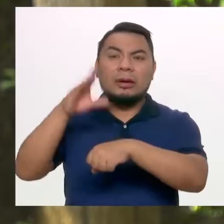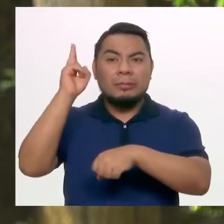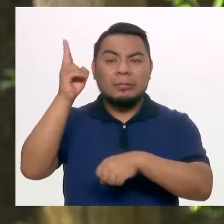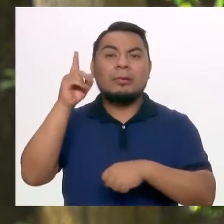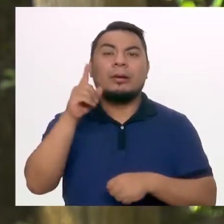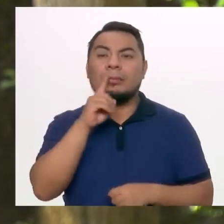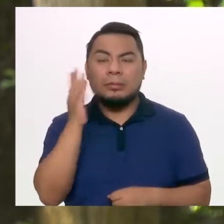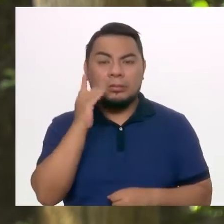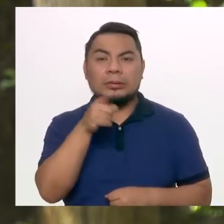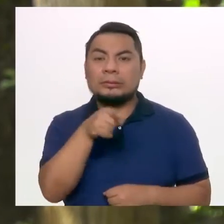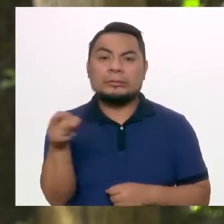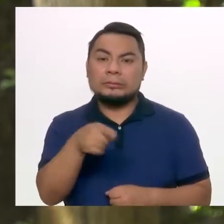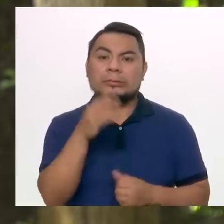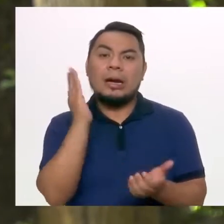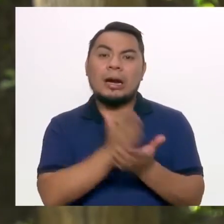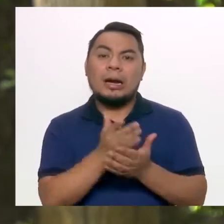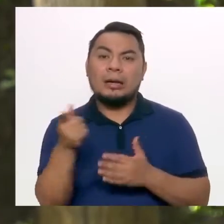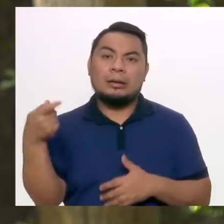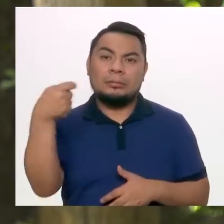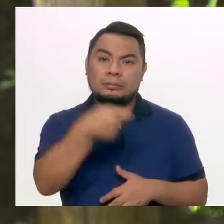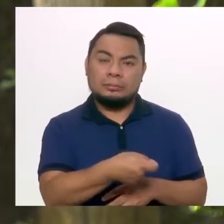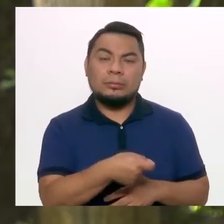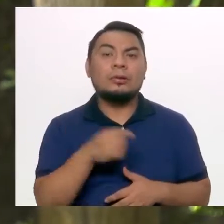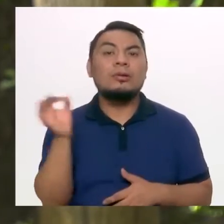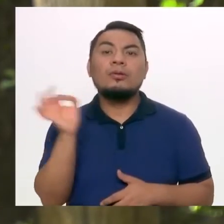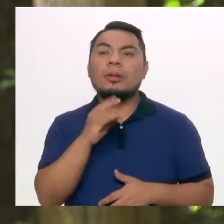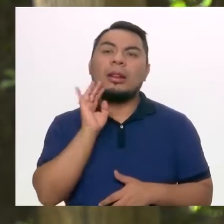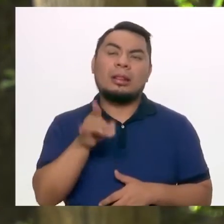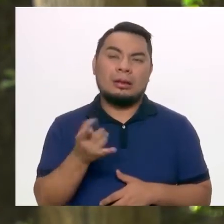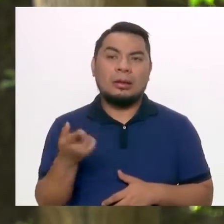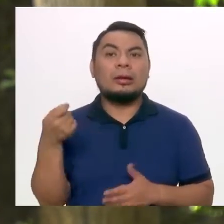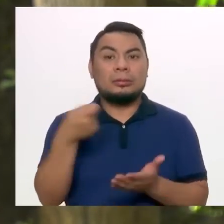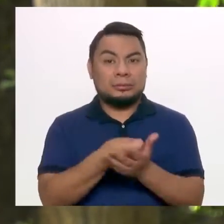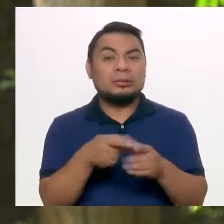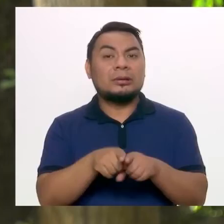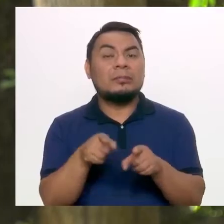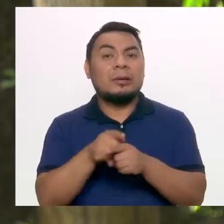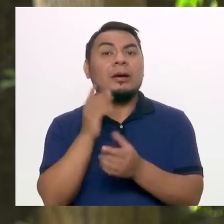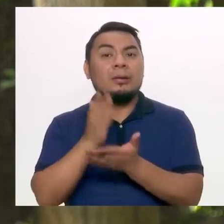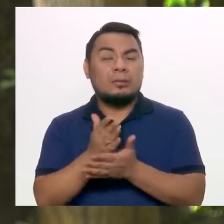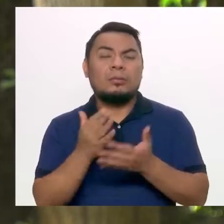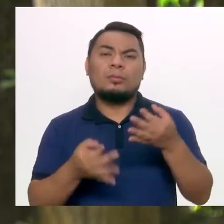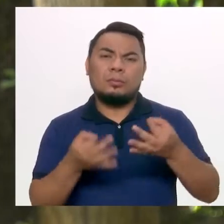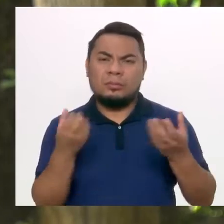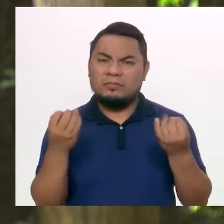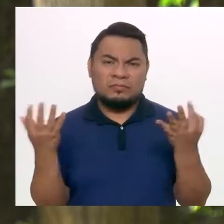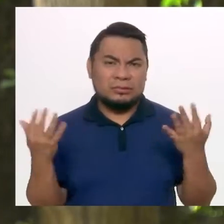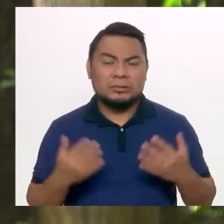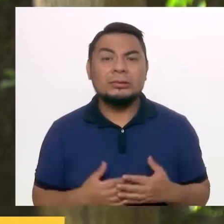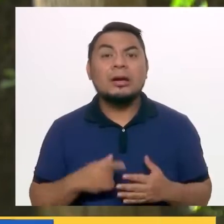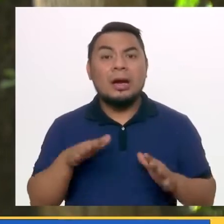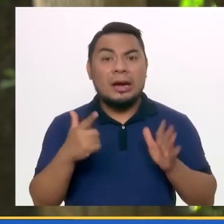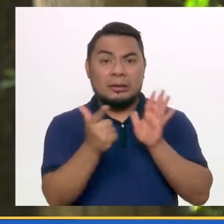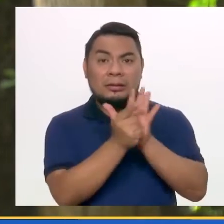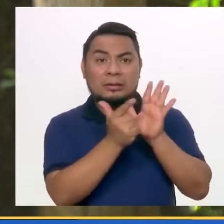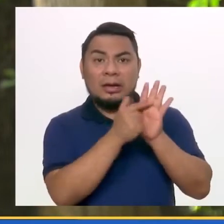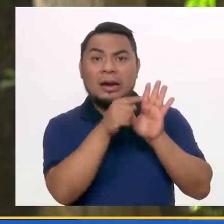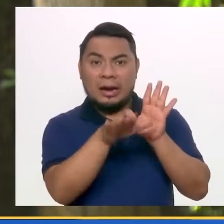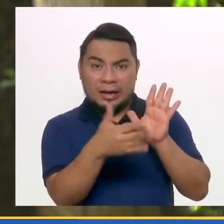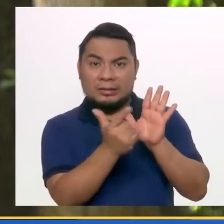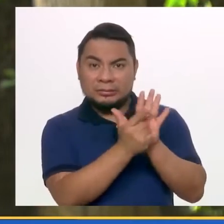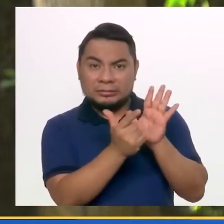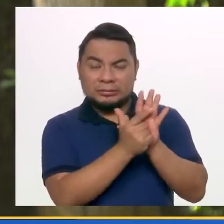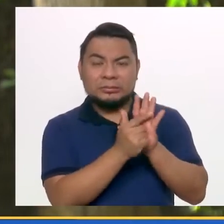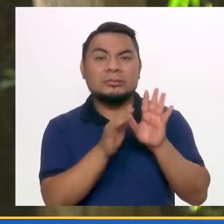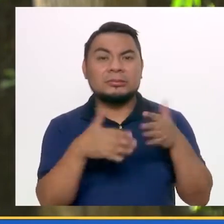dos docentes a pagar una indemnización por no haber intervenido en un caso de bullying. Entonces, tenemos un marco legal y